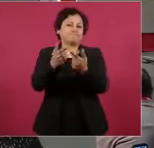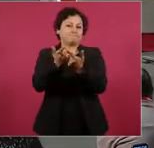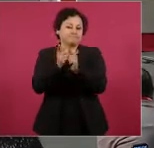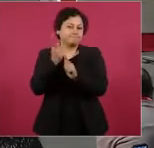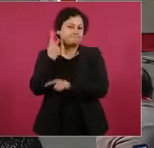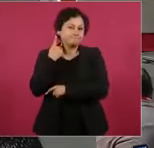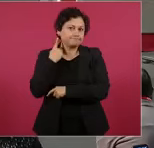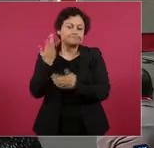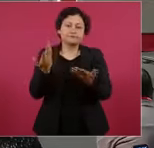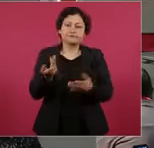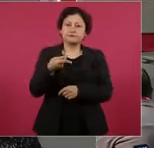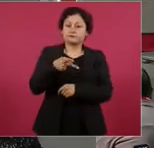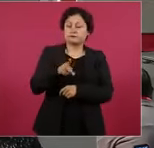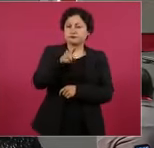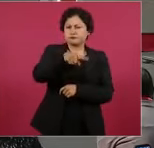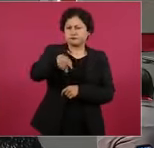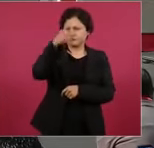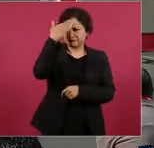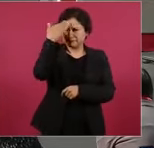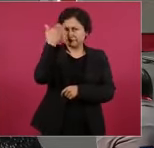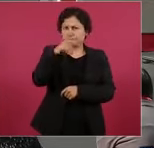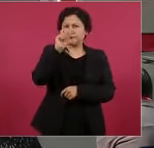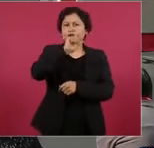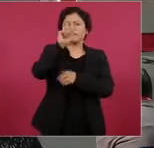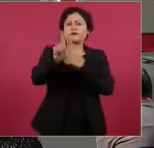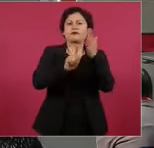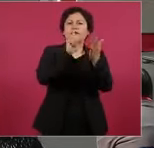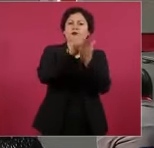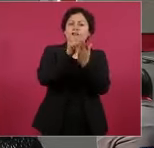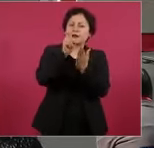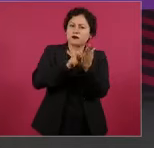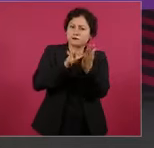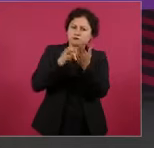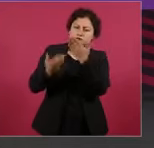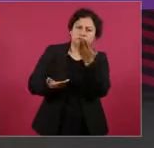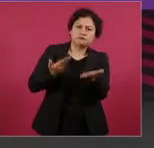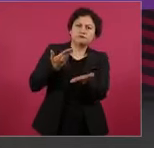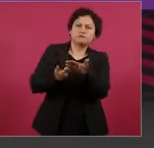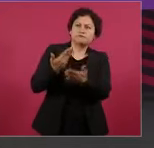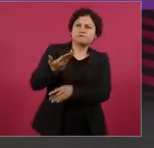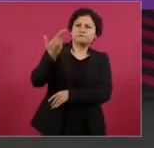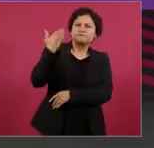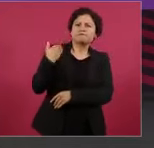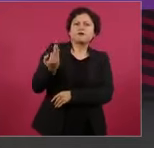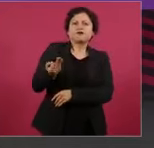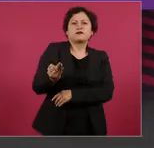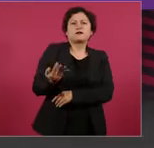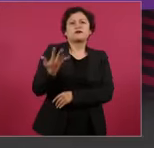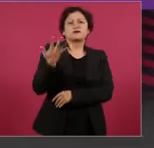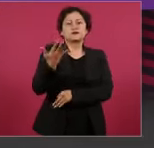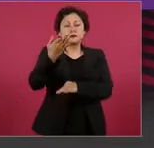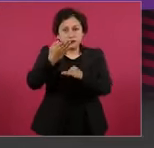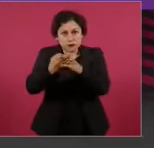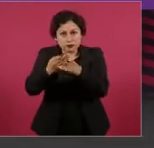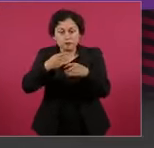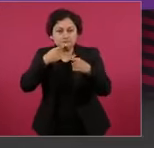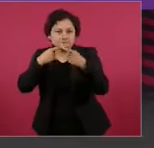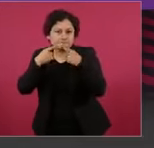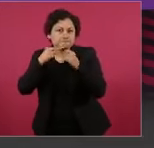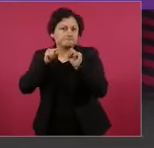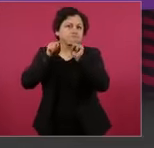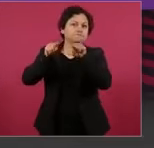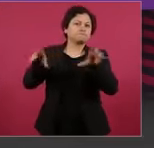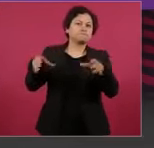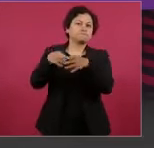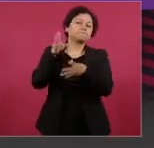reforma fue presentada por el presidente el 5 de febrero y se está discutiendo hoy en el Congreso. Entonces, vamos a hacer un